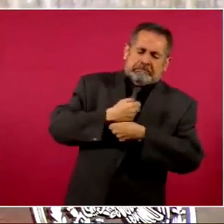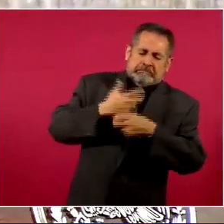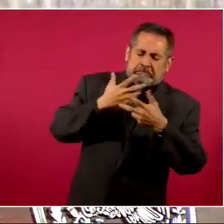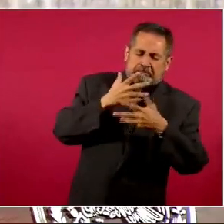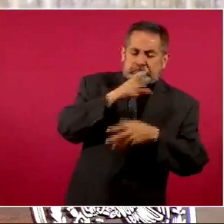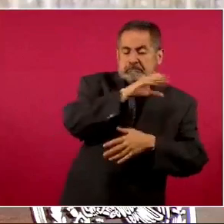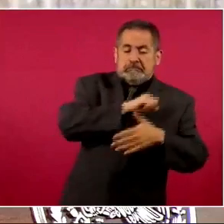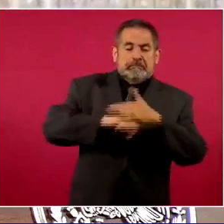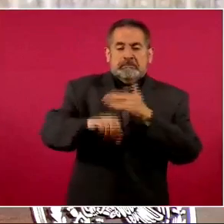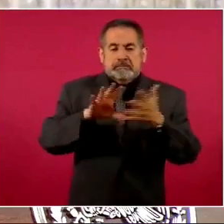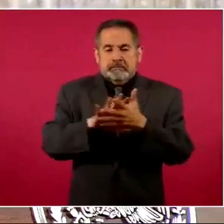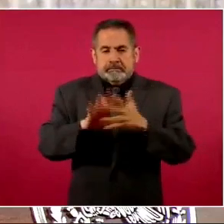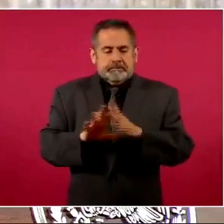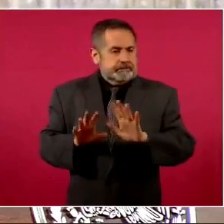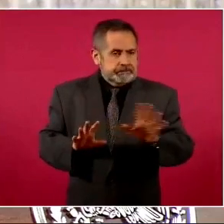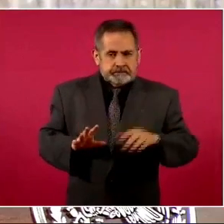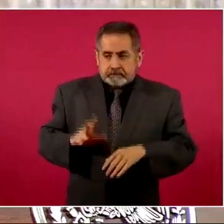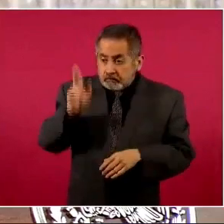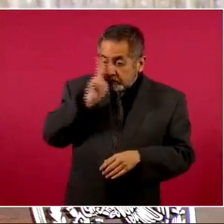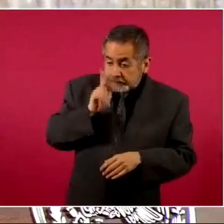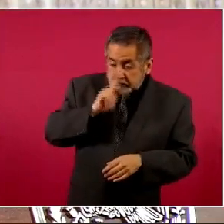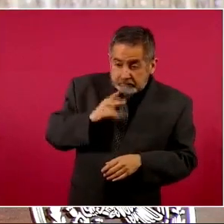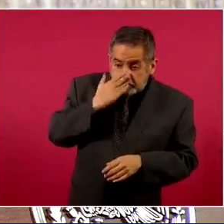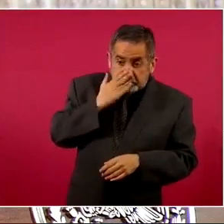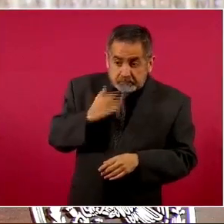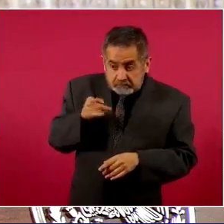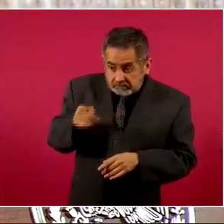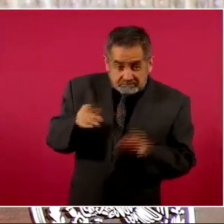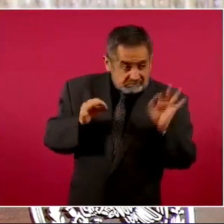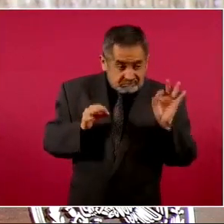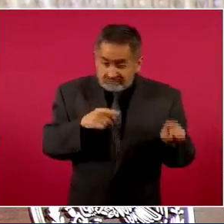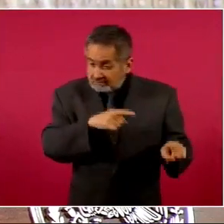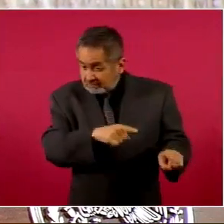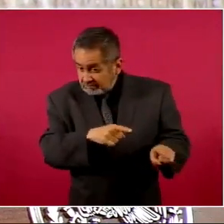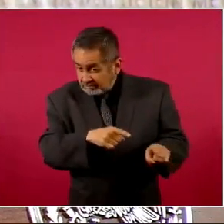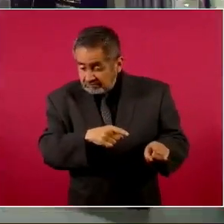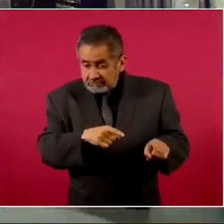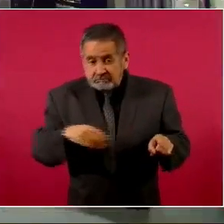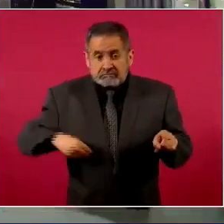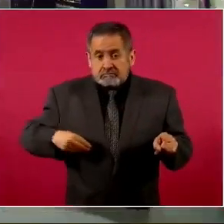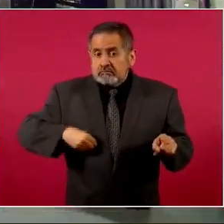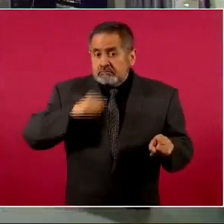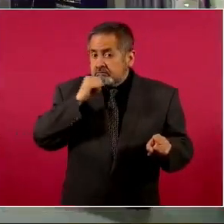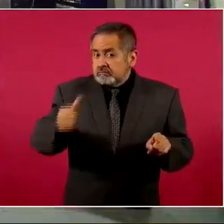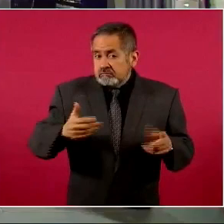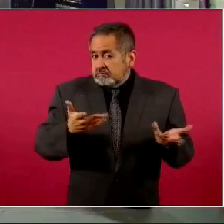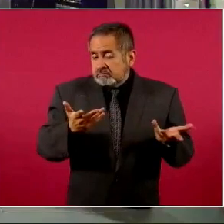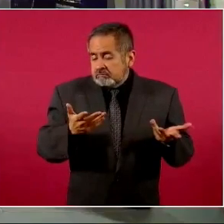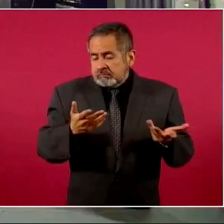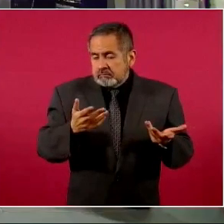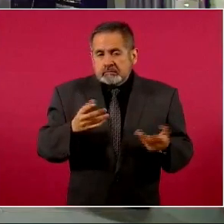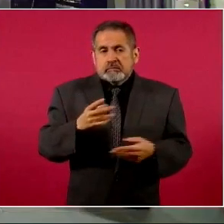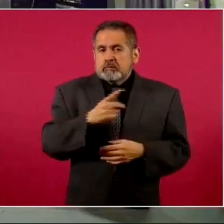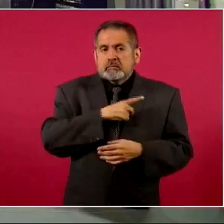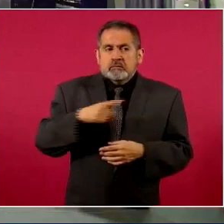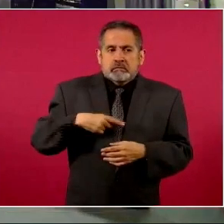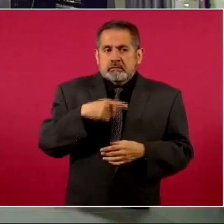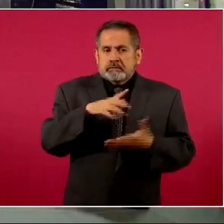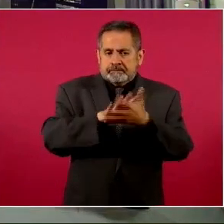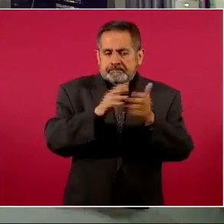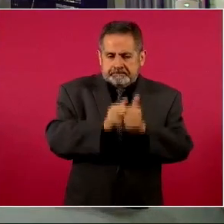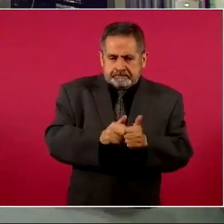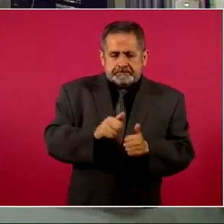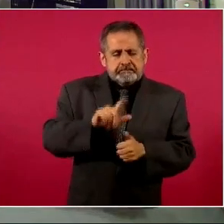ya se comprobó de que son inocentes o no tienen por qué estar